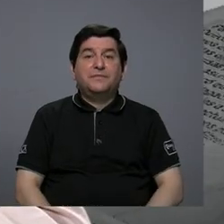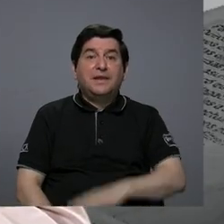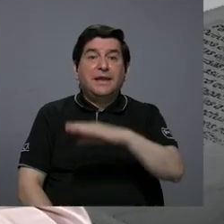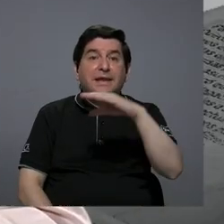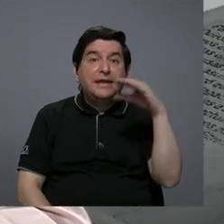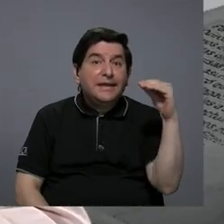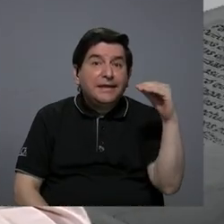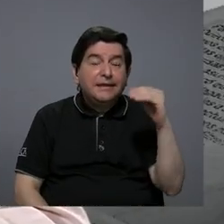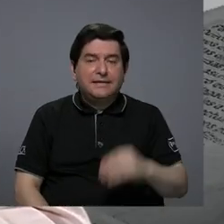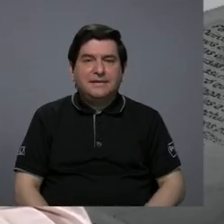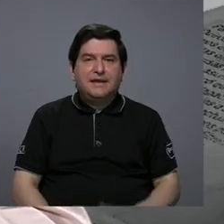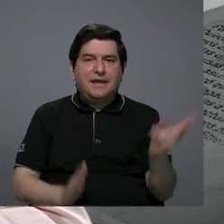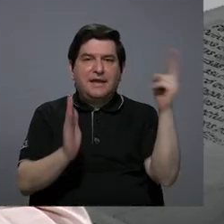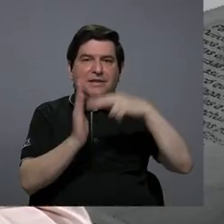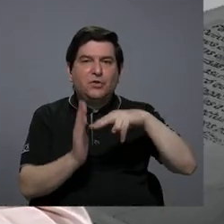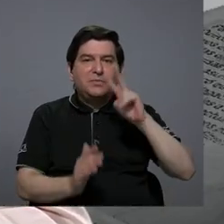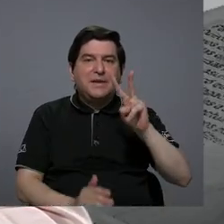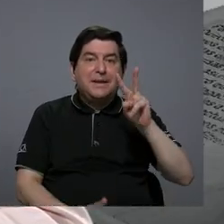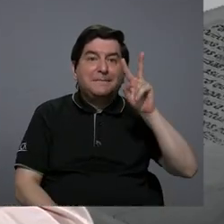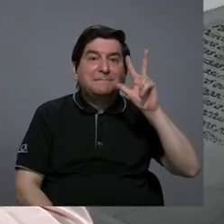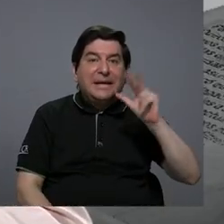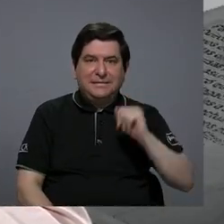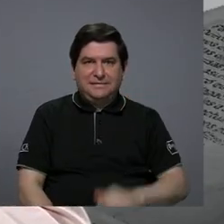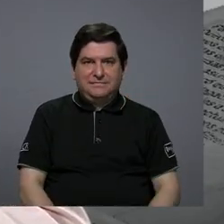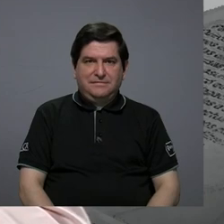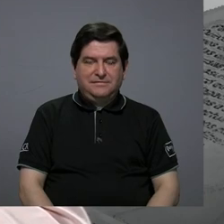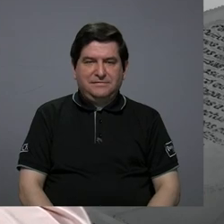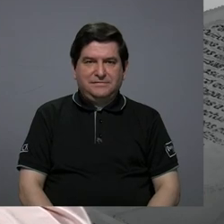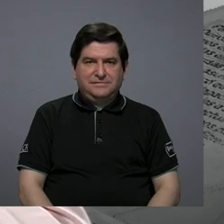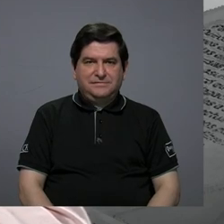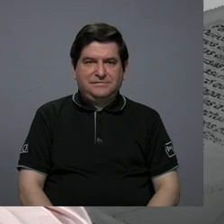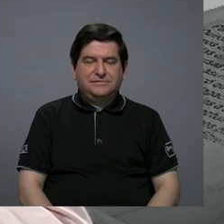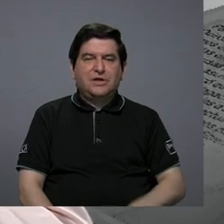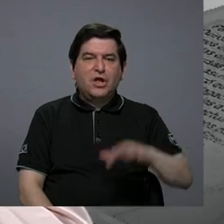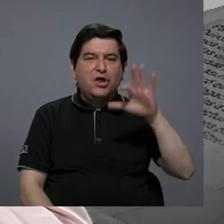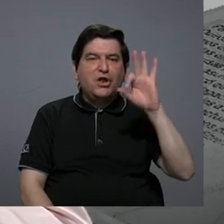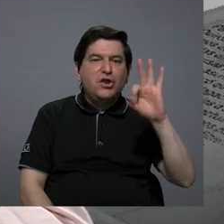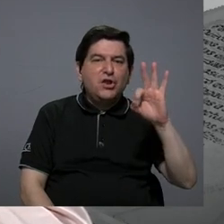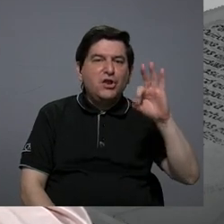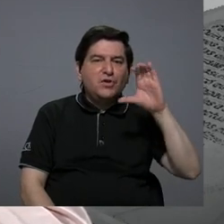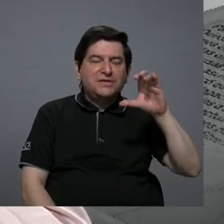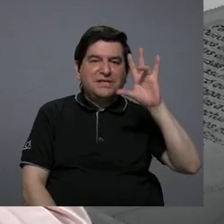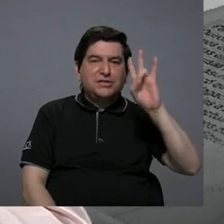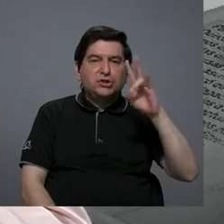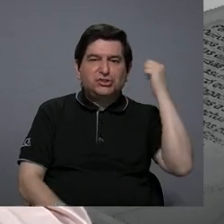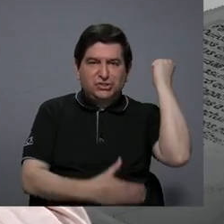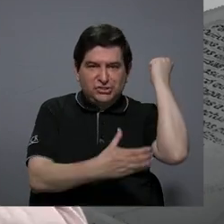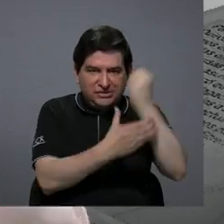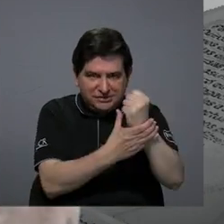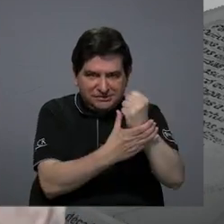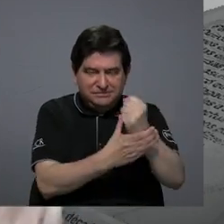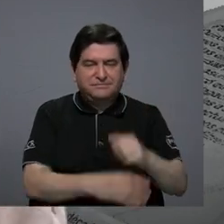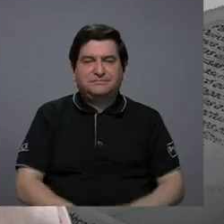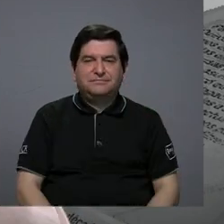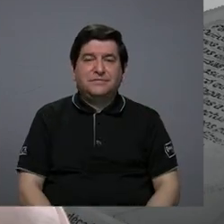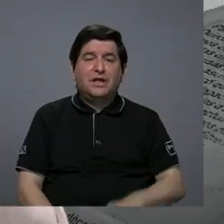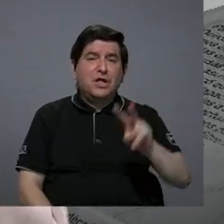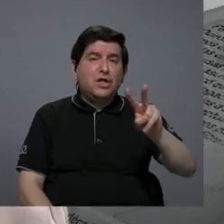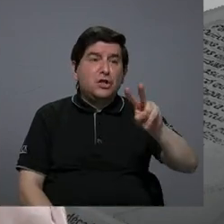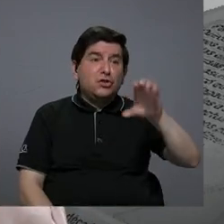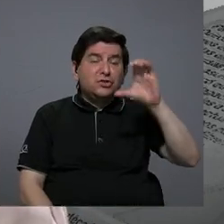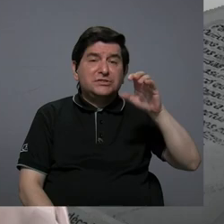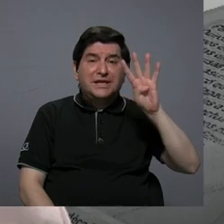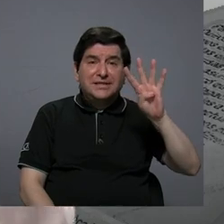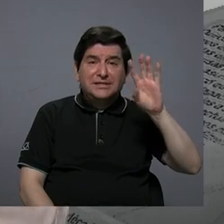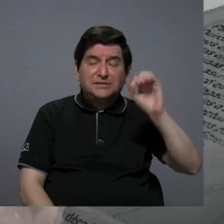en lo que respecta al 2023 se registraron 907 homicidios o sea 240